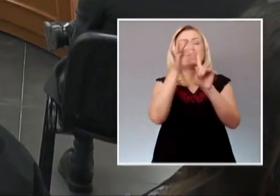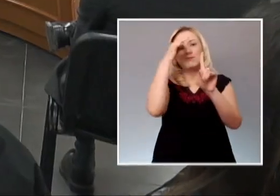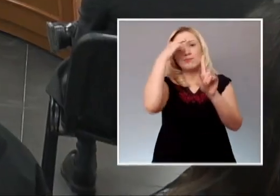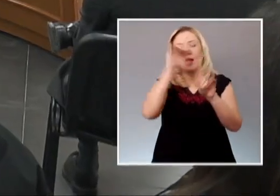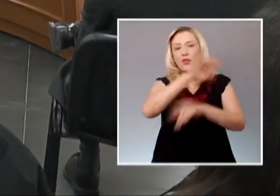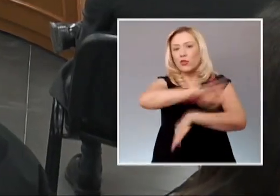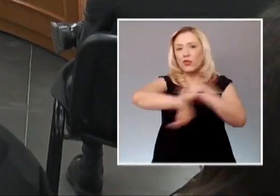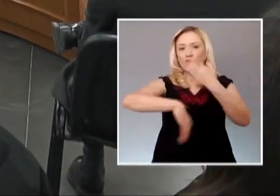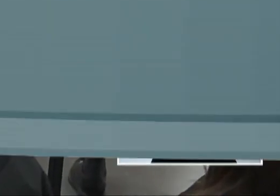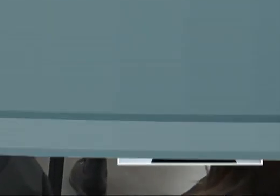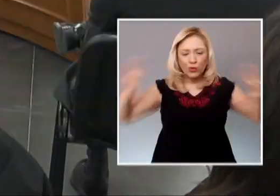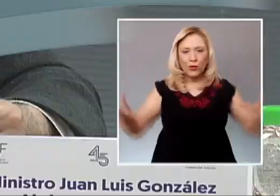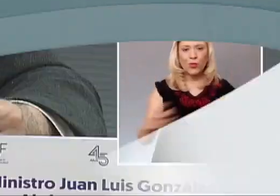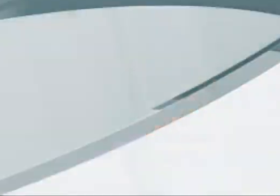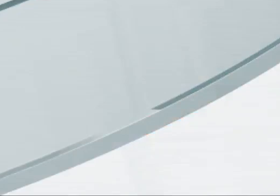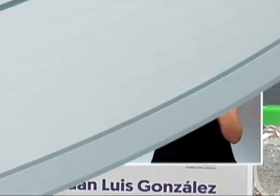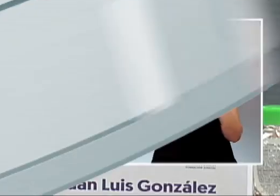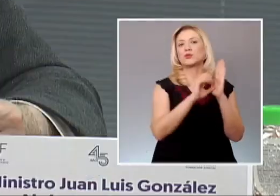constitucional.